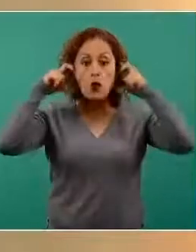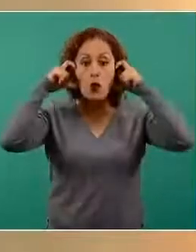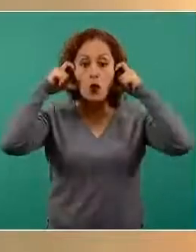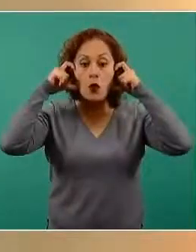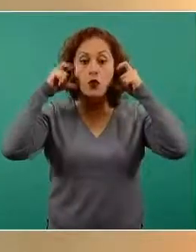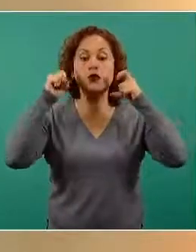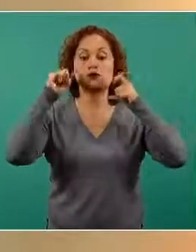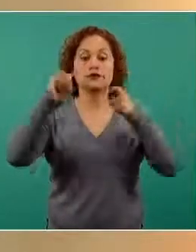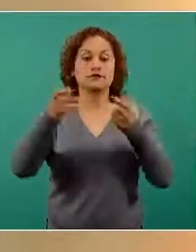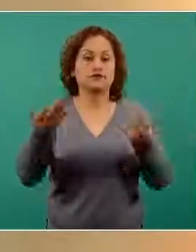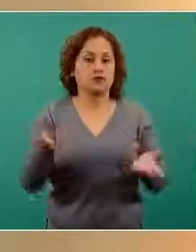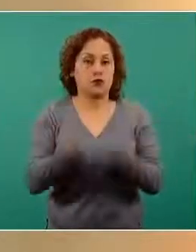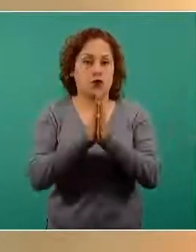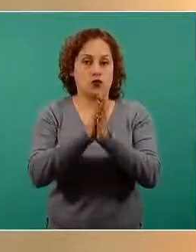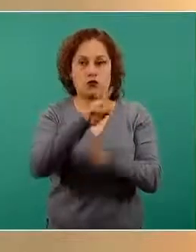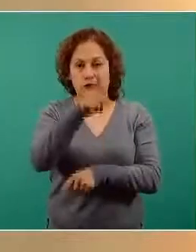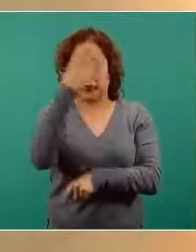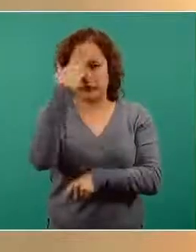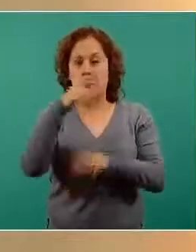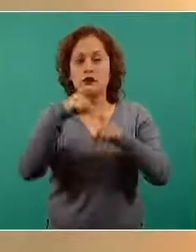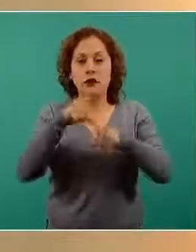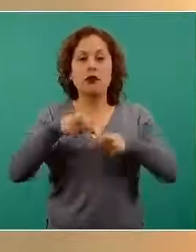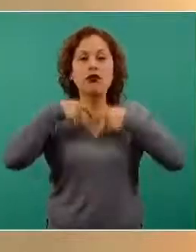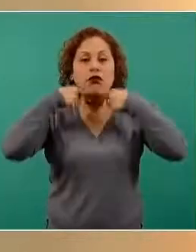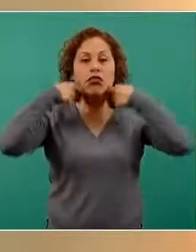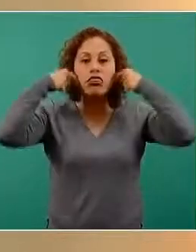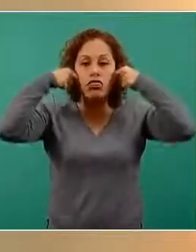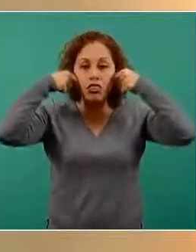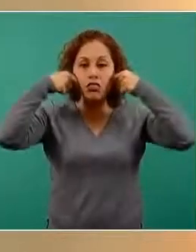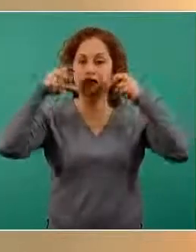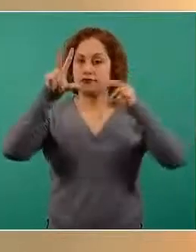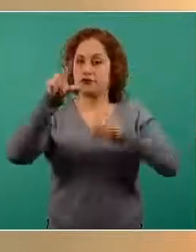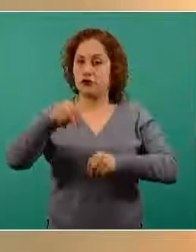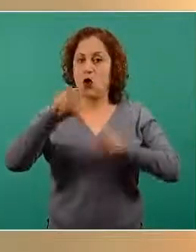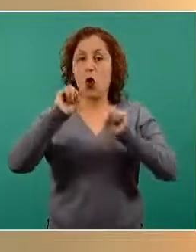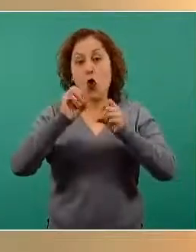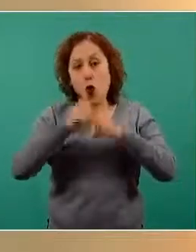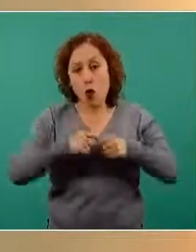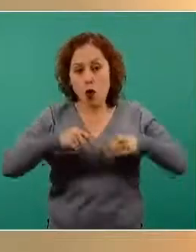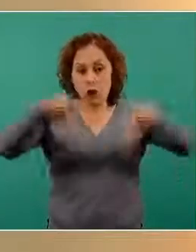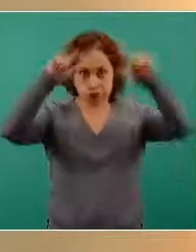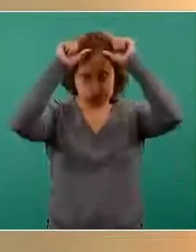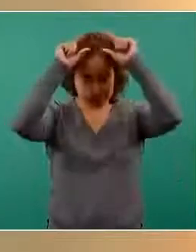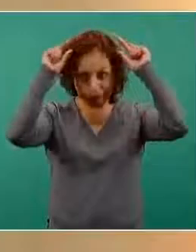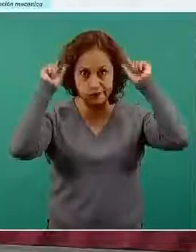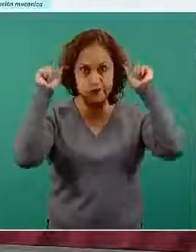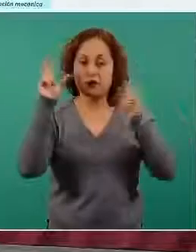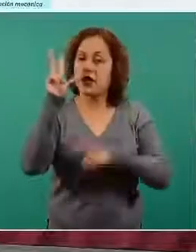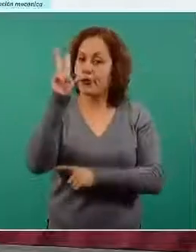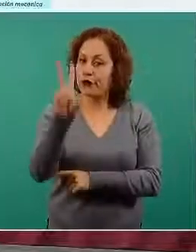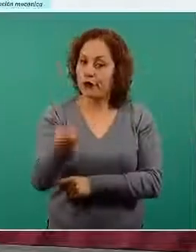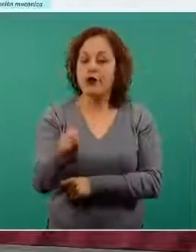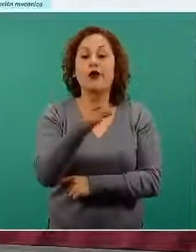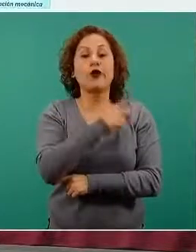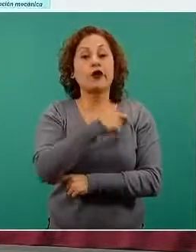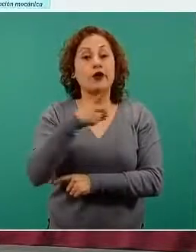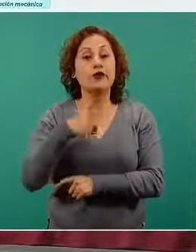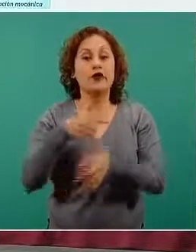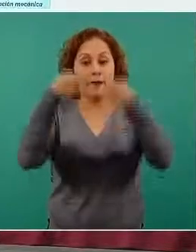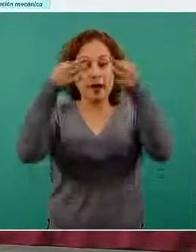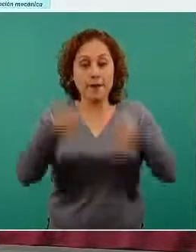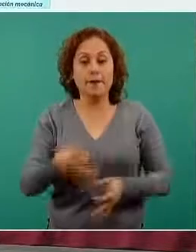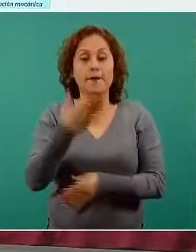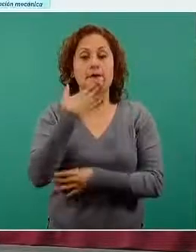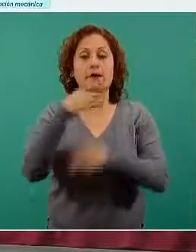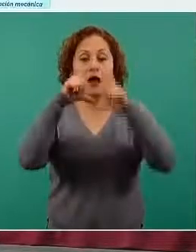hamaca de la papada, ni como diadema correctamente, siempre, siempre tapando nariz